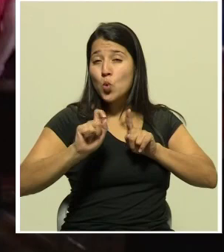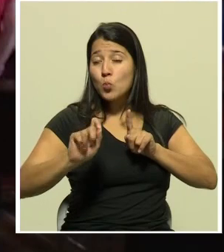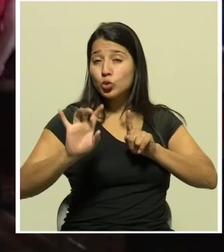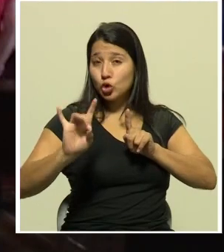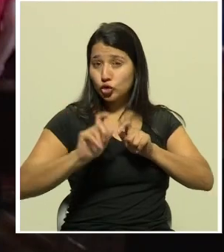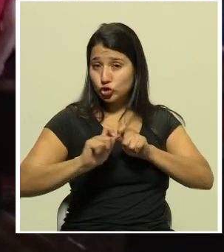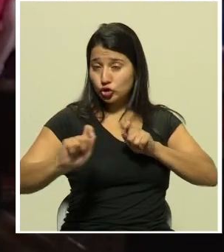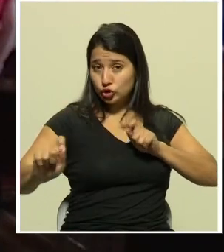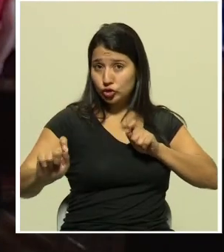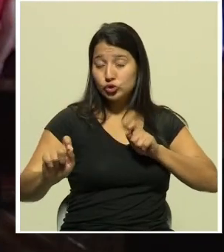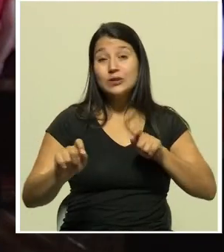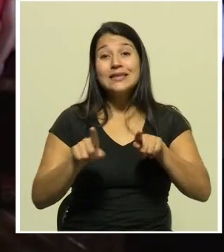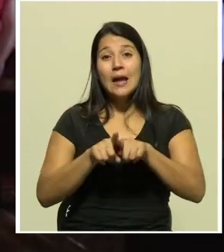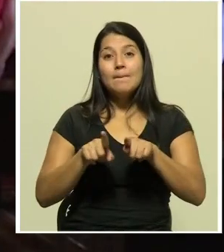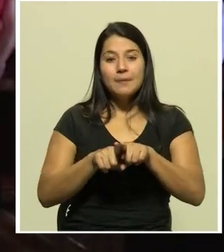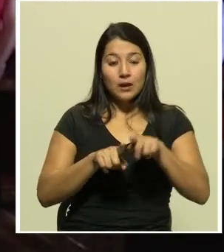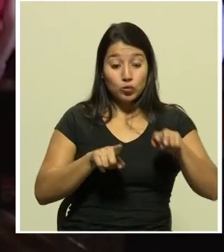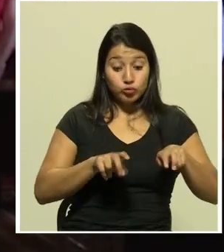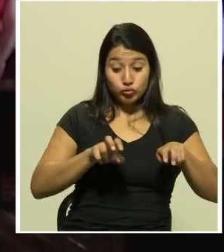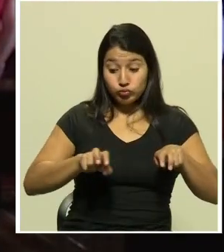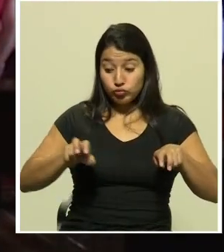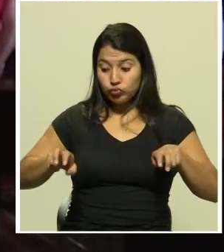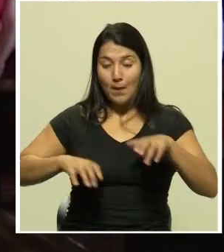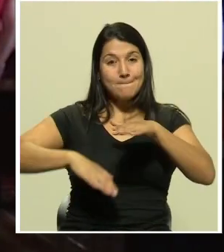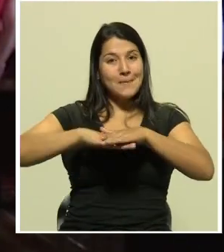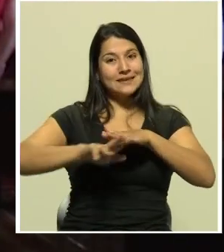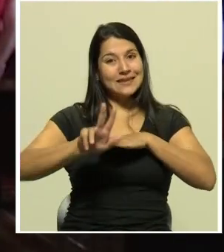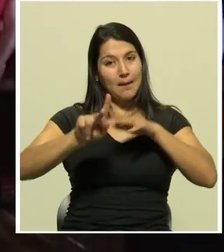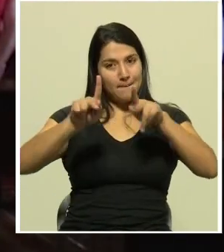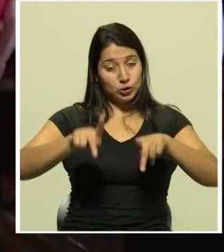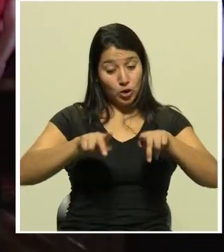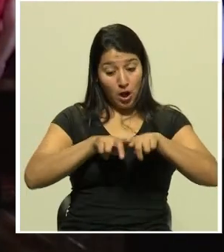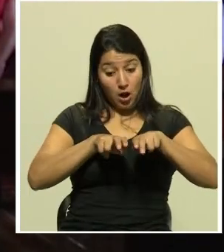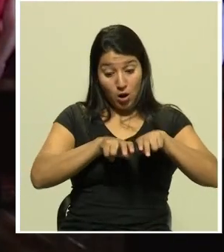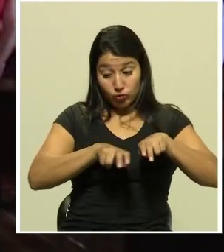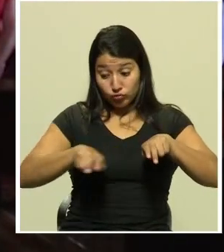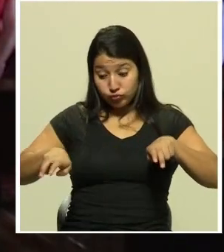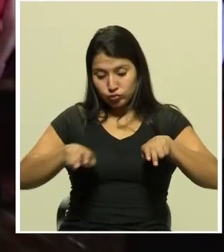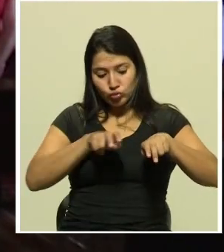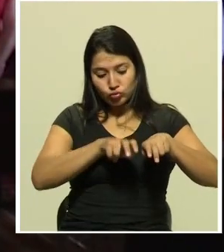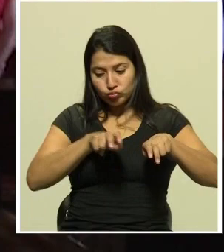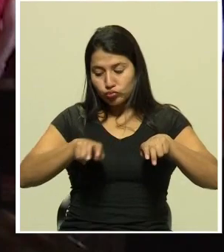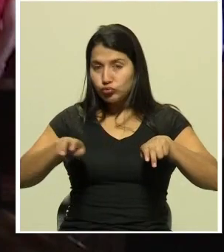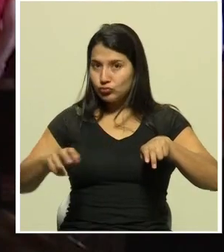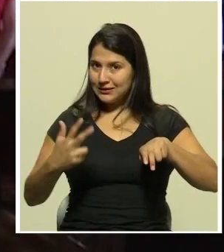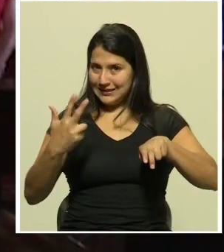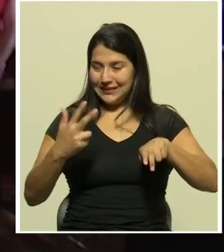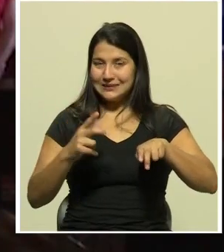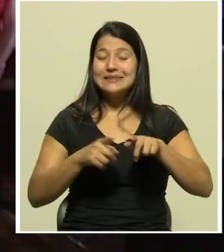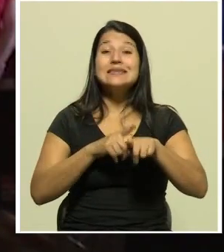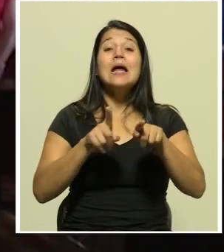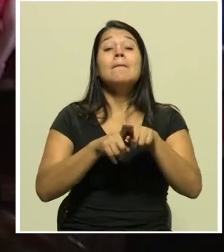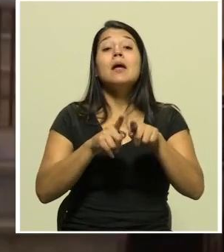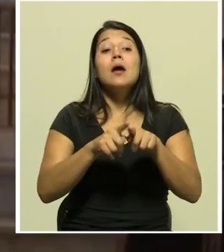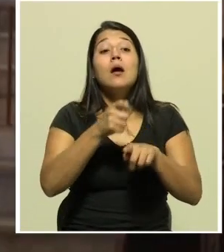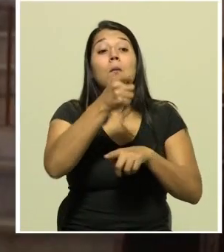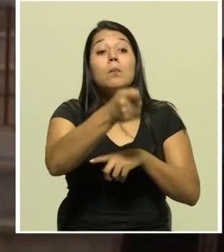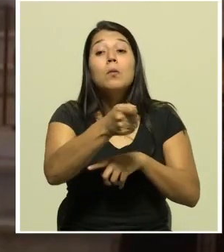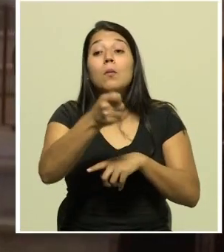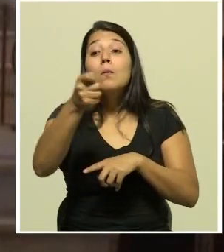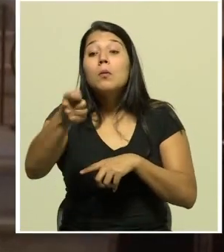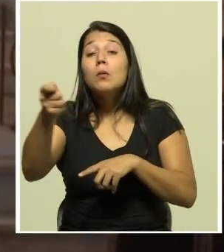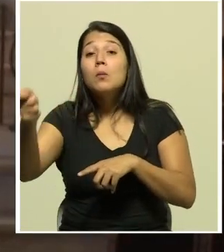cierres de bancas, dispensadores de alcohol en gel, lavado de manos. La comunión se dará en las bancas y pedirán a los fieles no cantar.